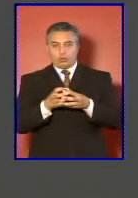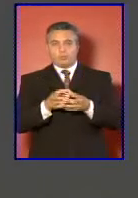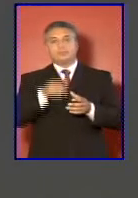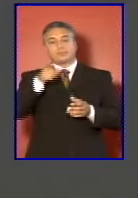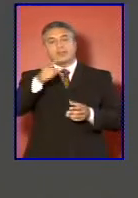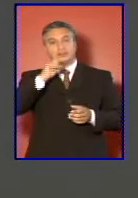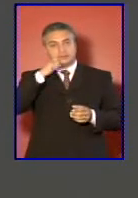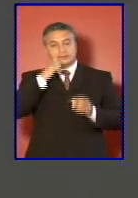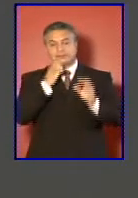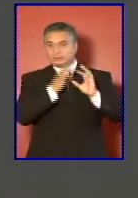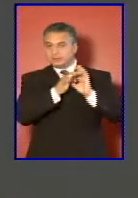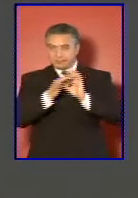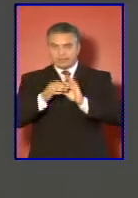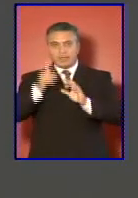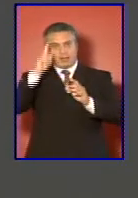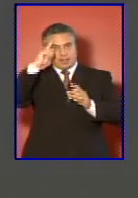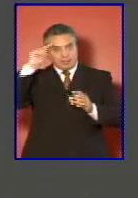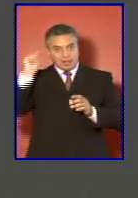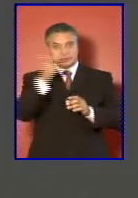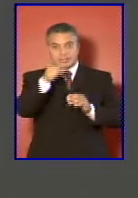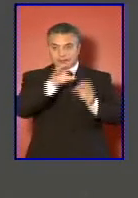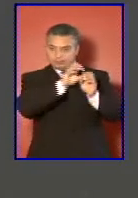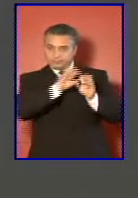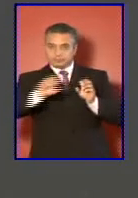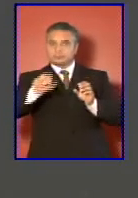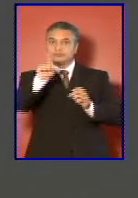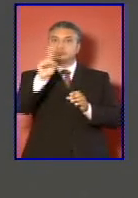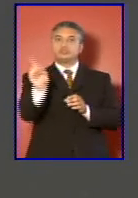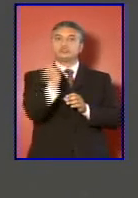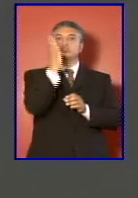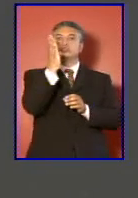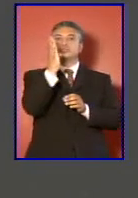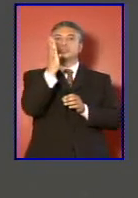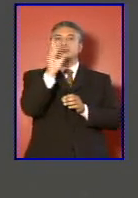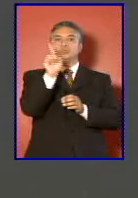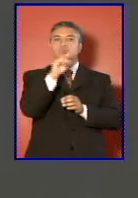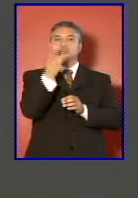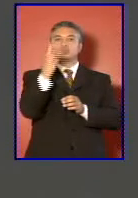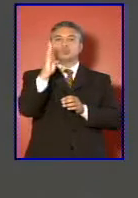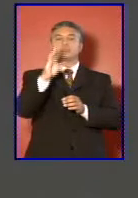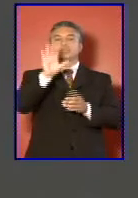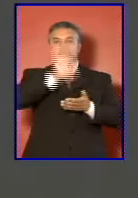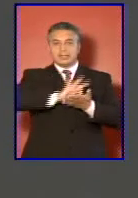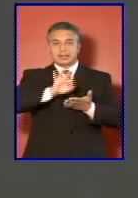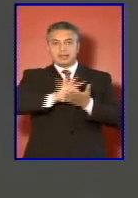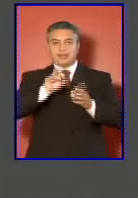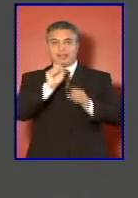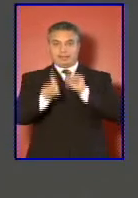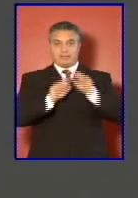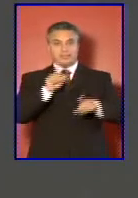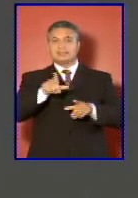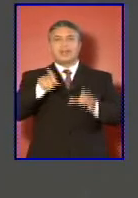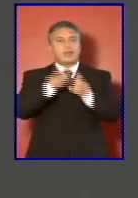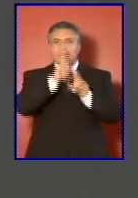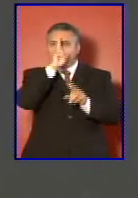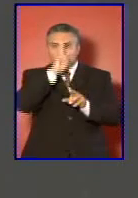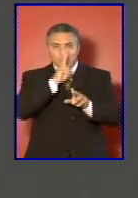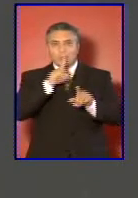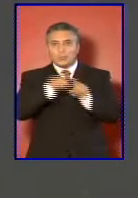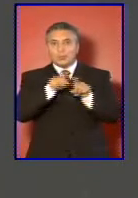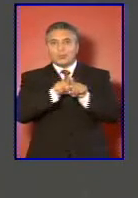Significó la creación de una subsecretaría de defensa que es como el motor de